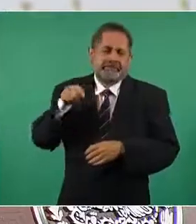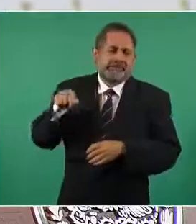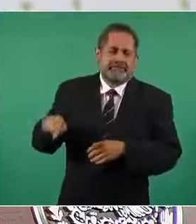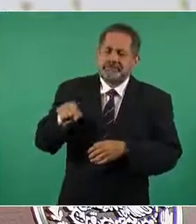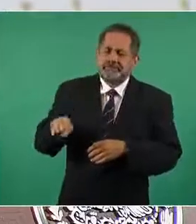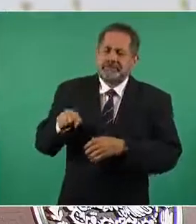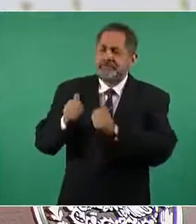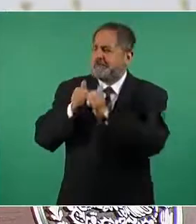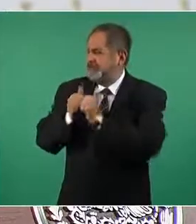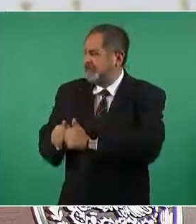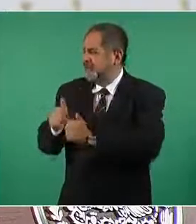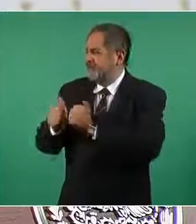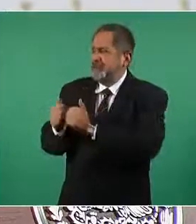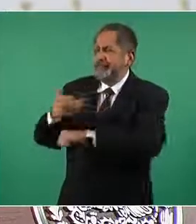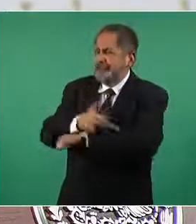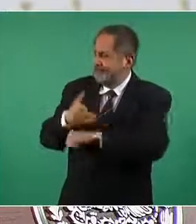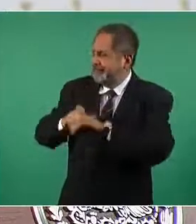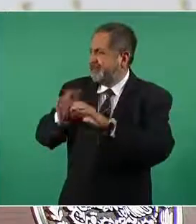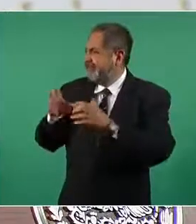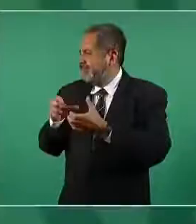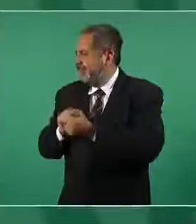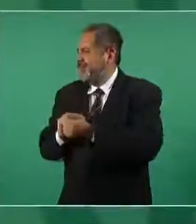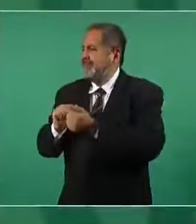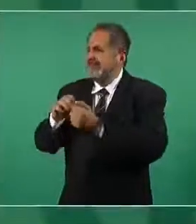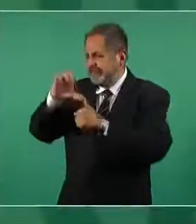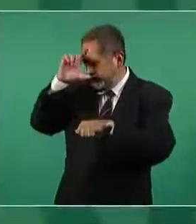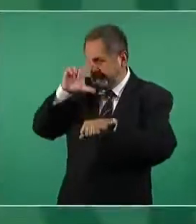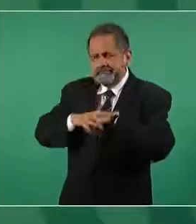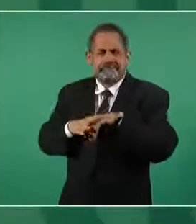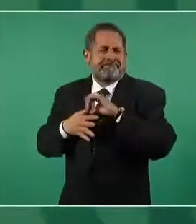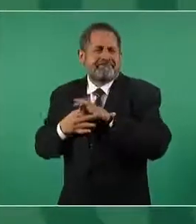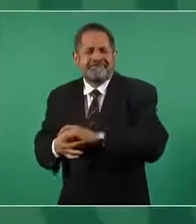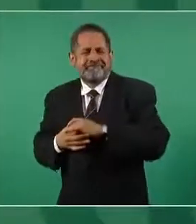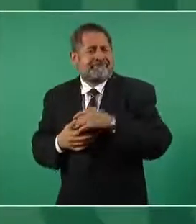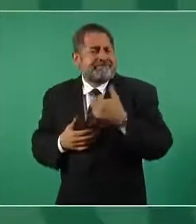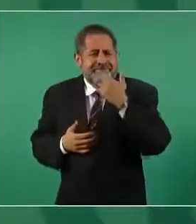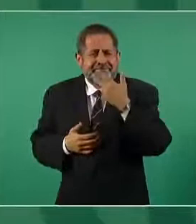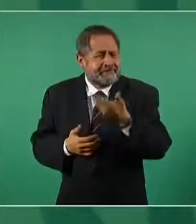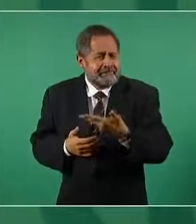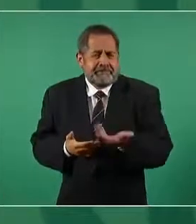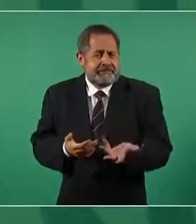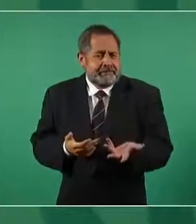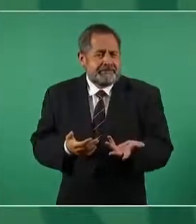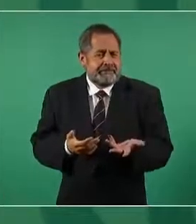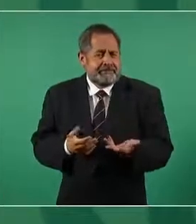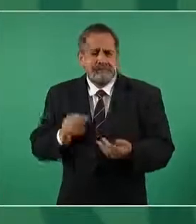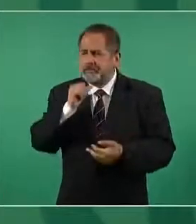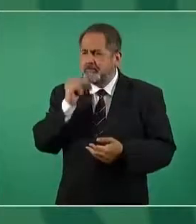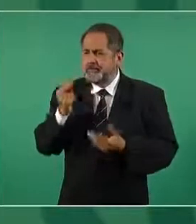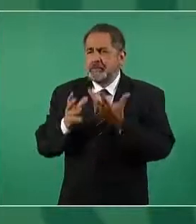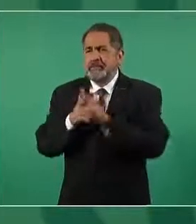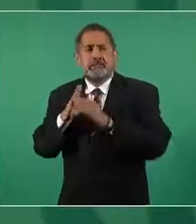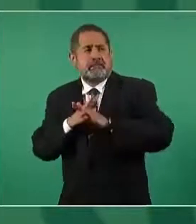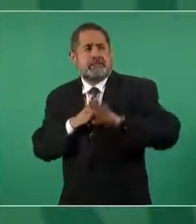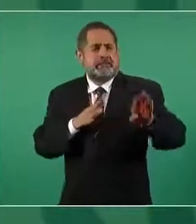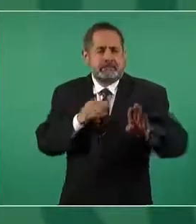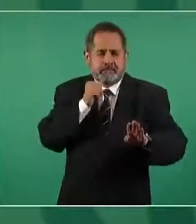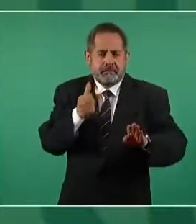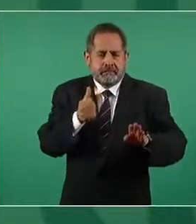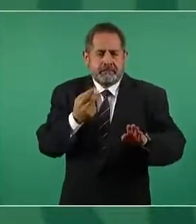estar con sus familias con sus culturas y no emigra